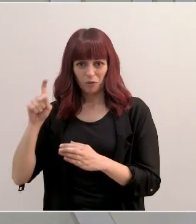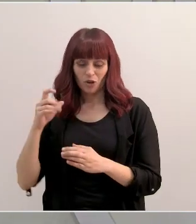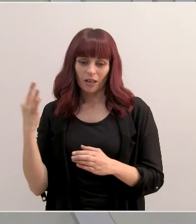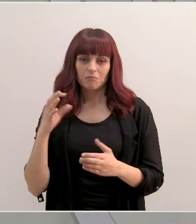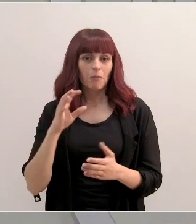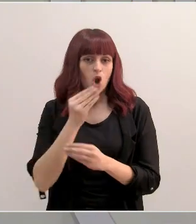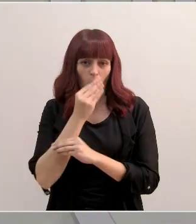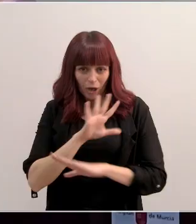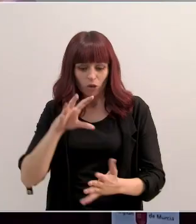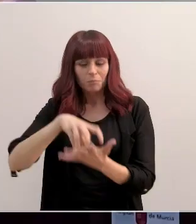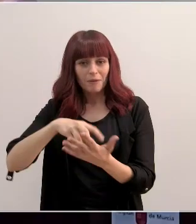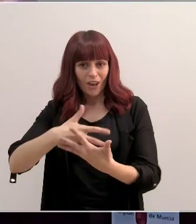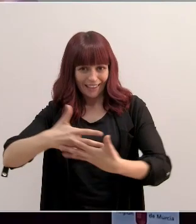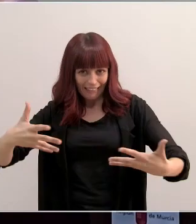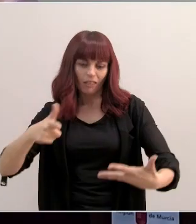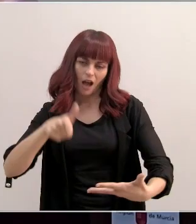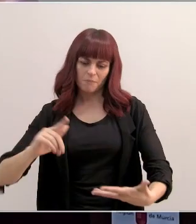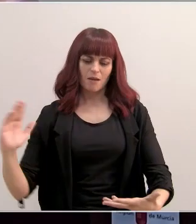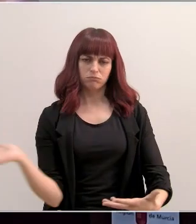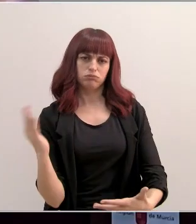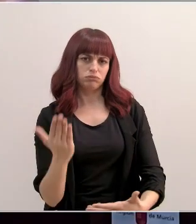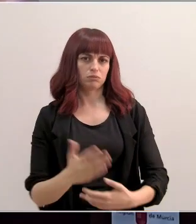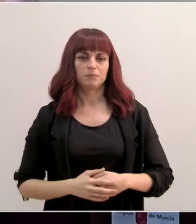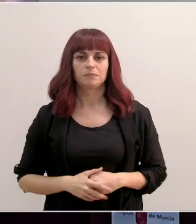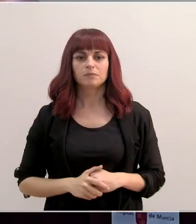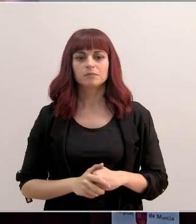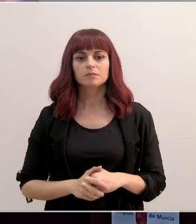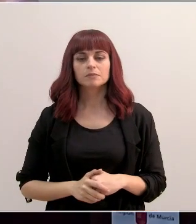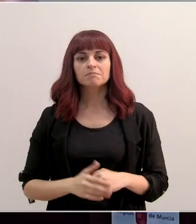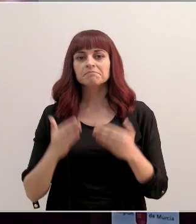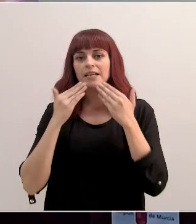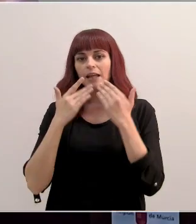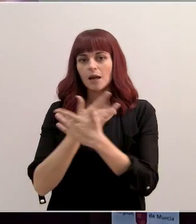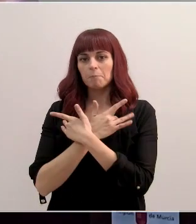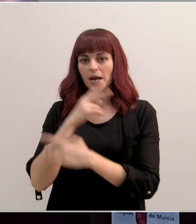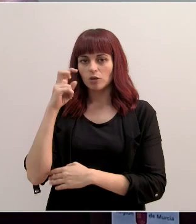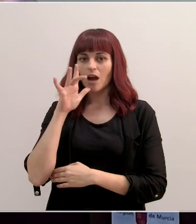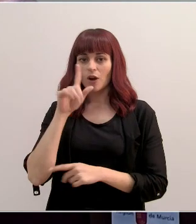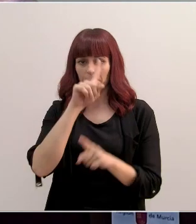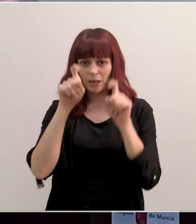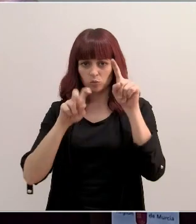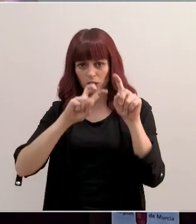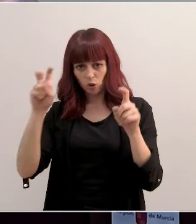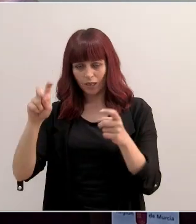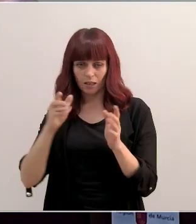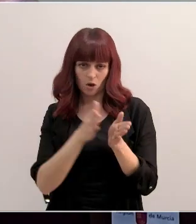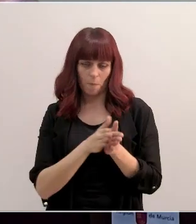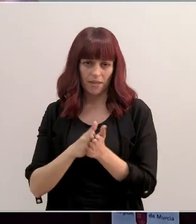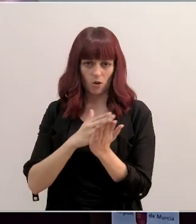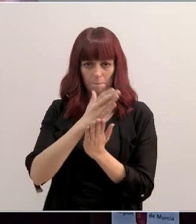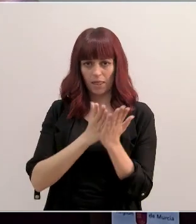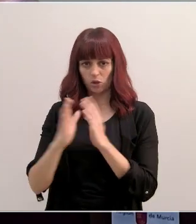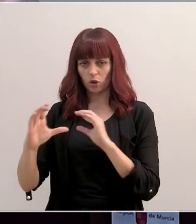grandes pabellones. De acuerdo, gracias. Gracias, José. Pasamos ahora a otras preguntas que nos han hecho llegar el resto de medios.